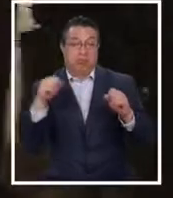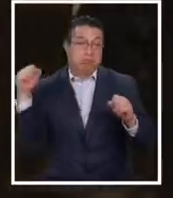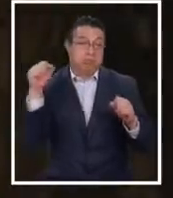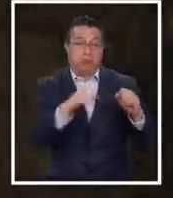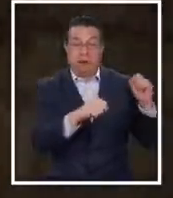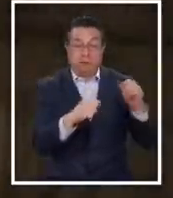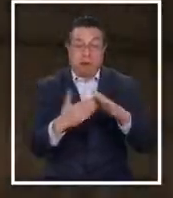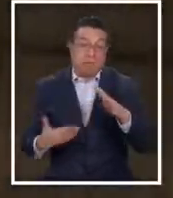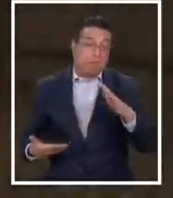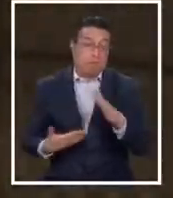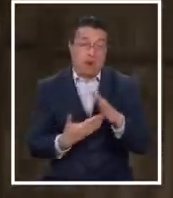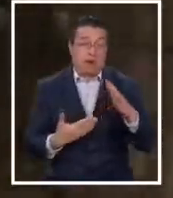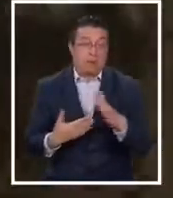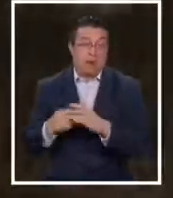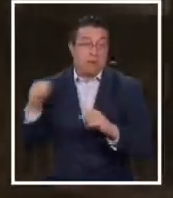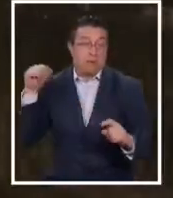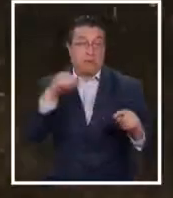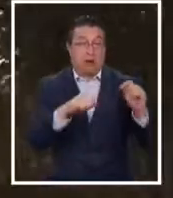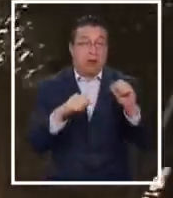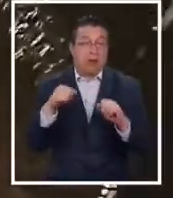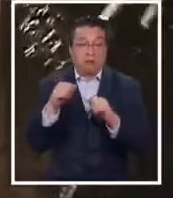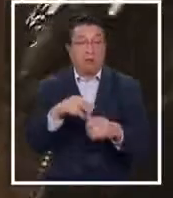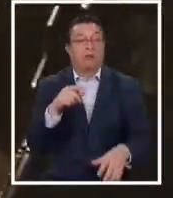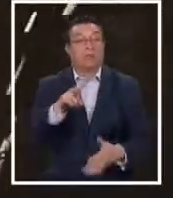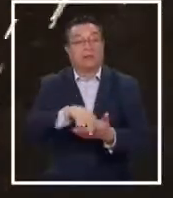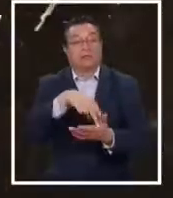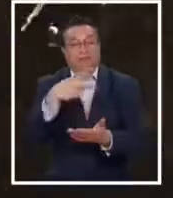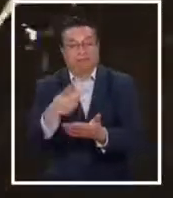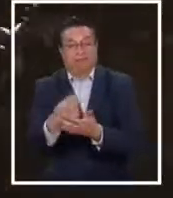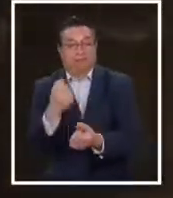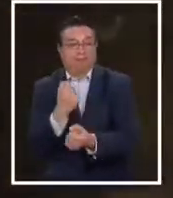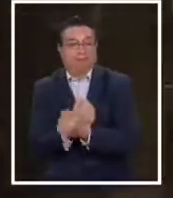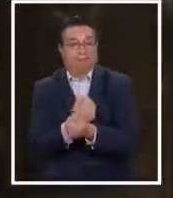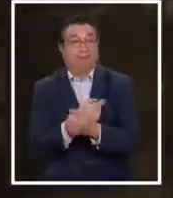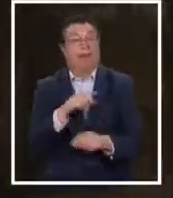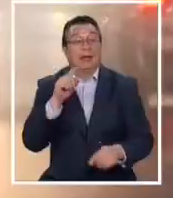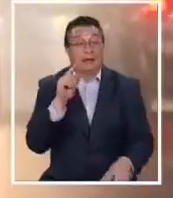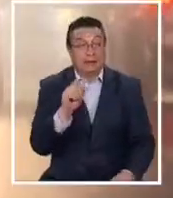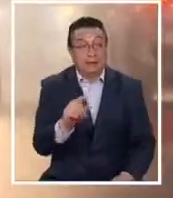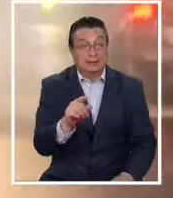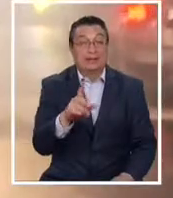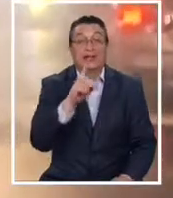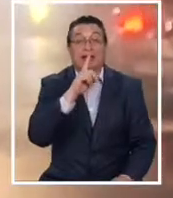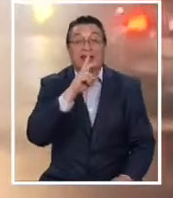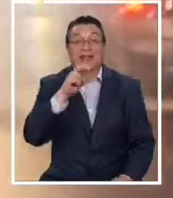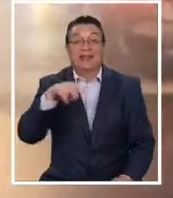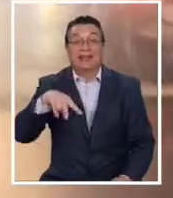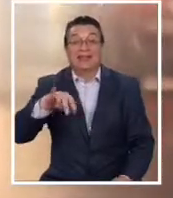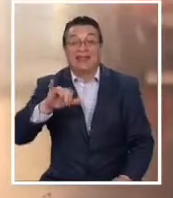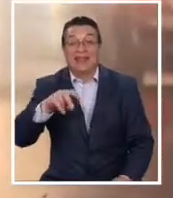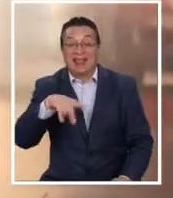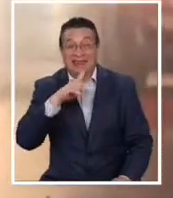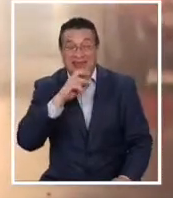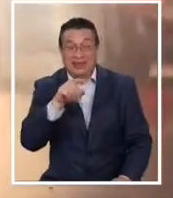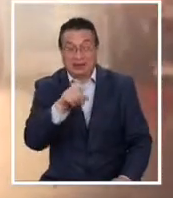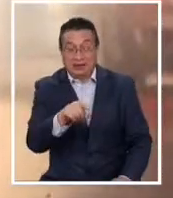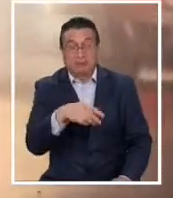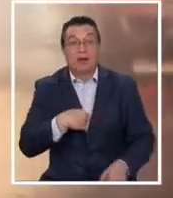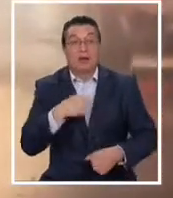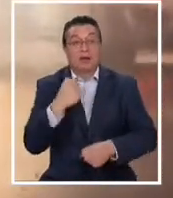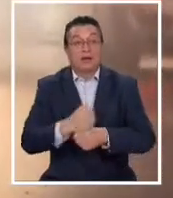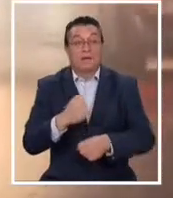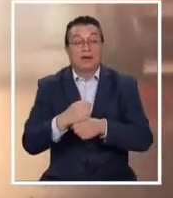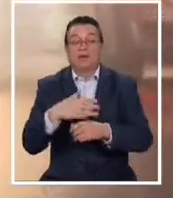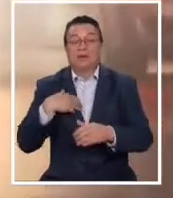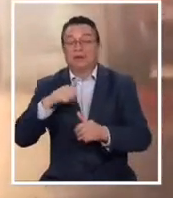golpes de pies y de puños. Es ahí entonces donde esta teniente que incluso estaba haciendo un trabajo